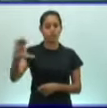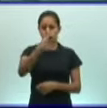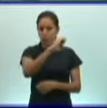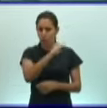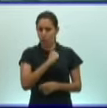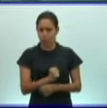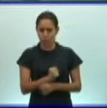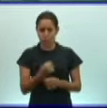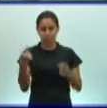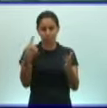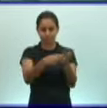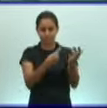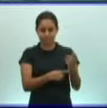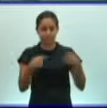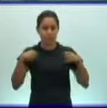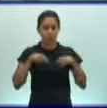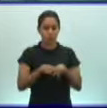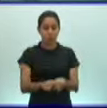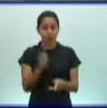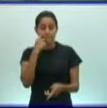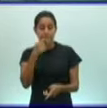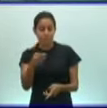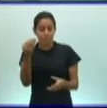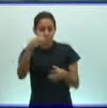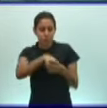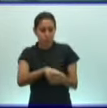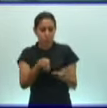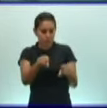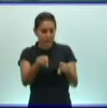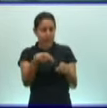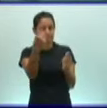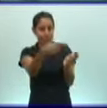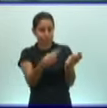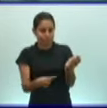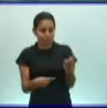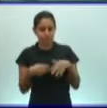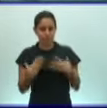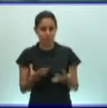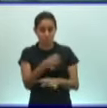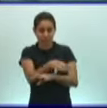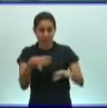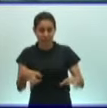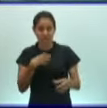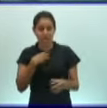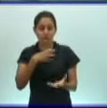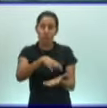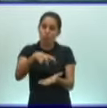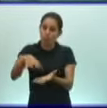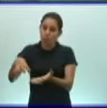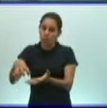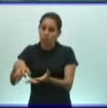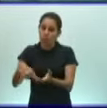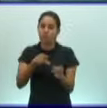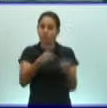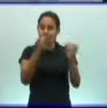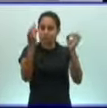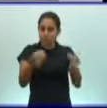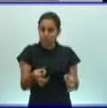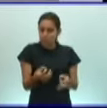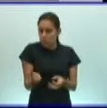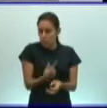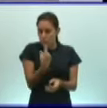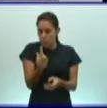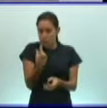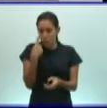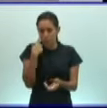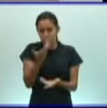dentro de estas características generales que los animales tenían un origen común, como les estoy mostrando en